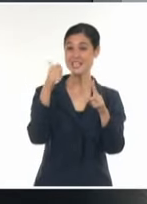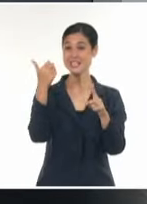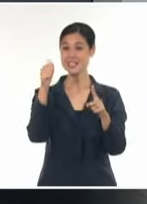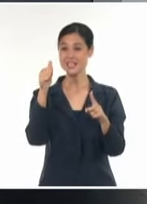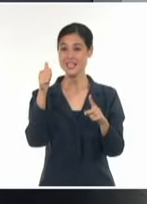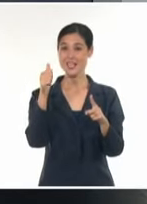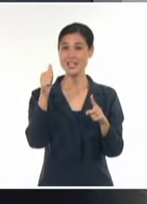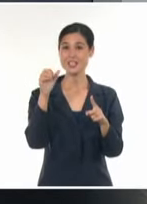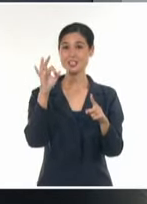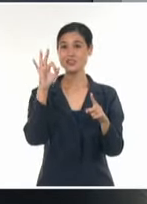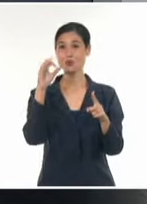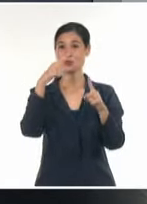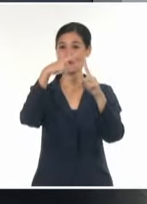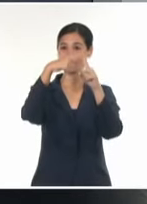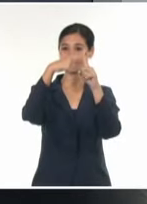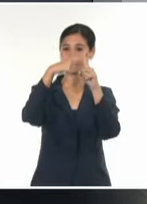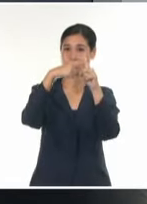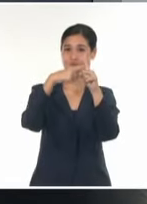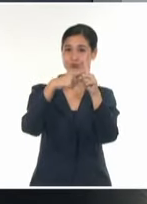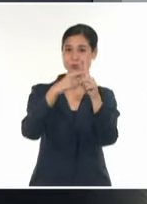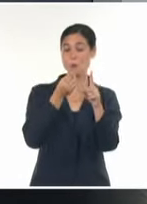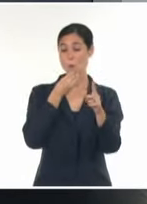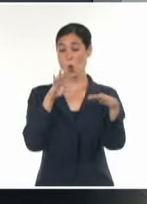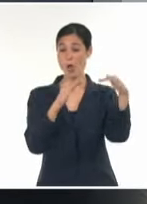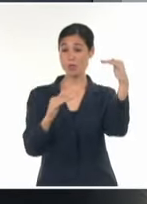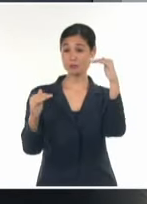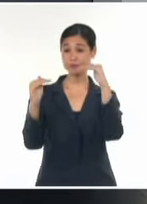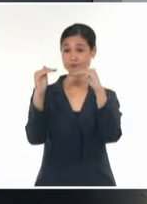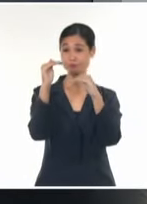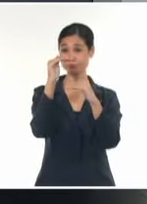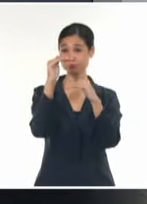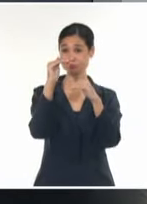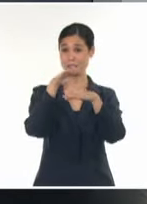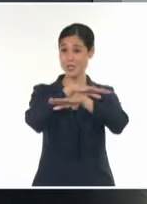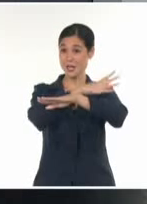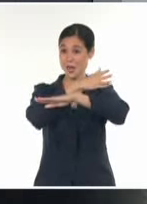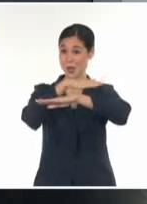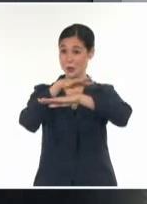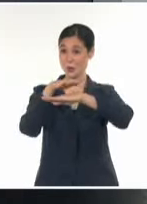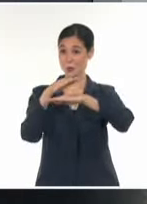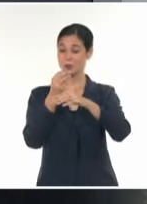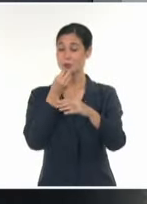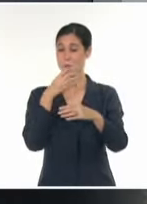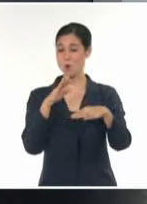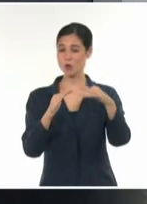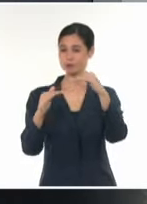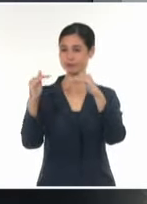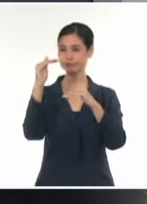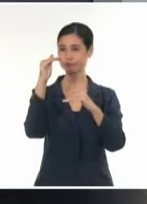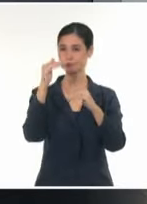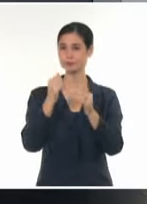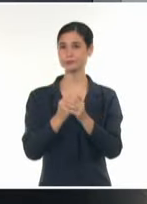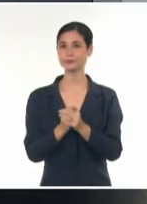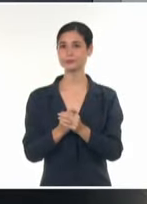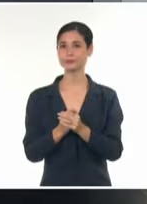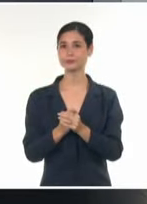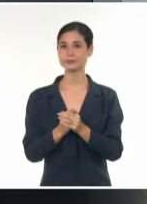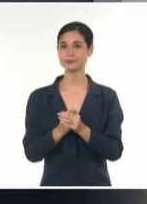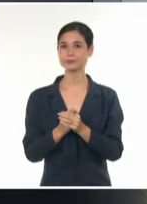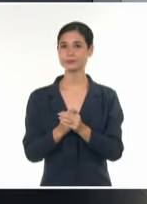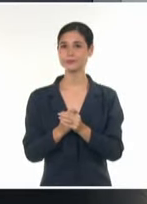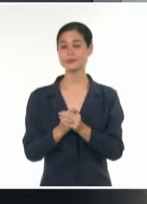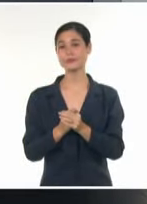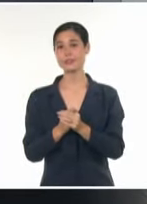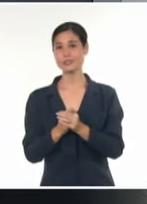grados Celsius, pueden ser superiores en zonas costeras e inferiores en algunas localidades del interior, y las temperaturas máximas en